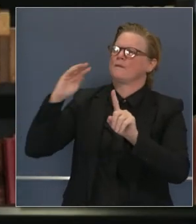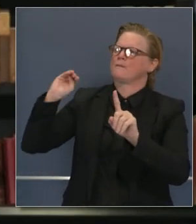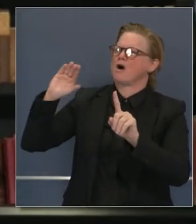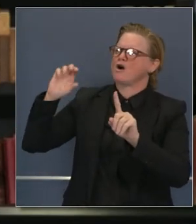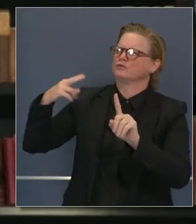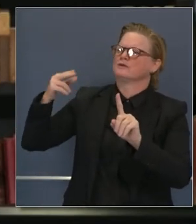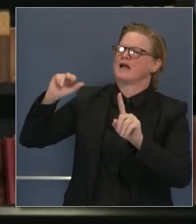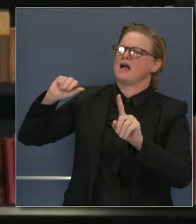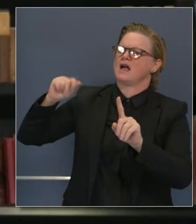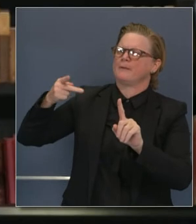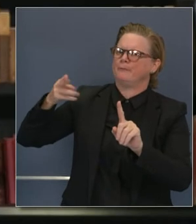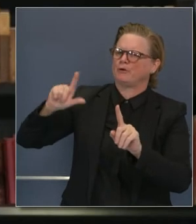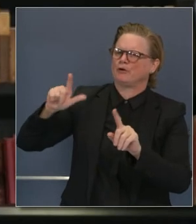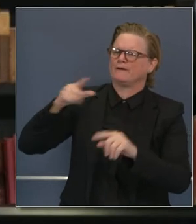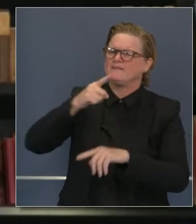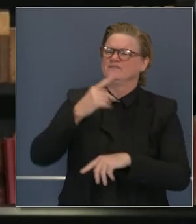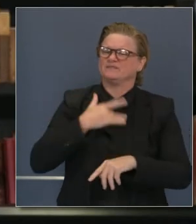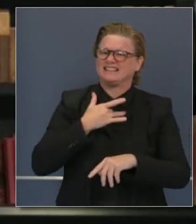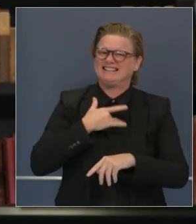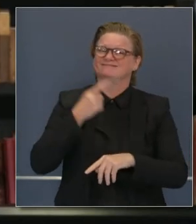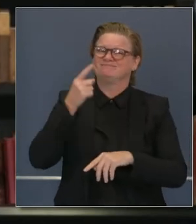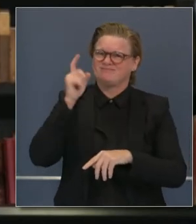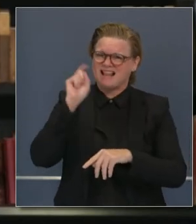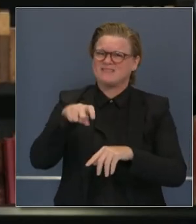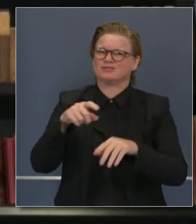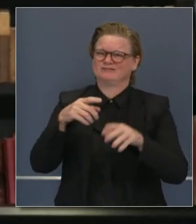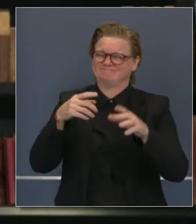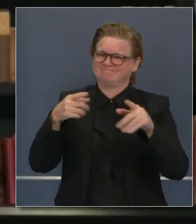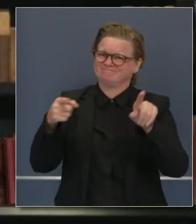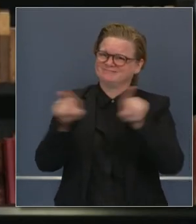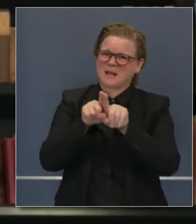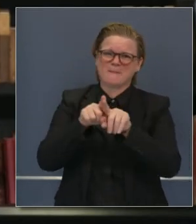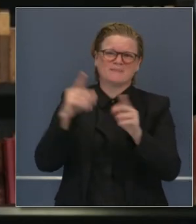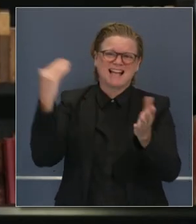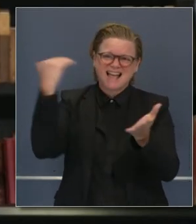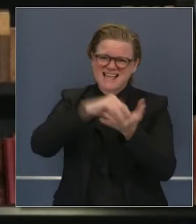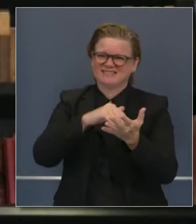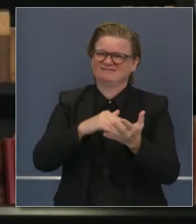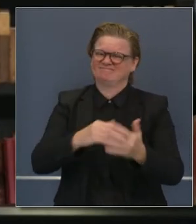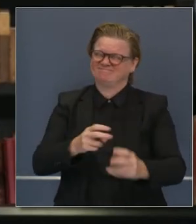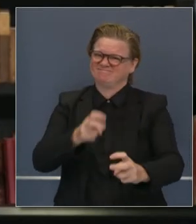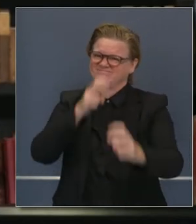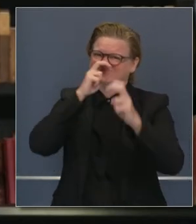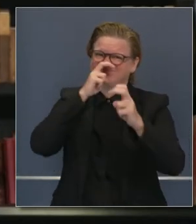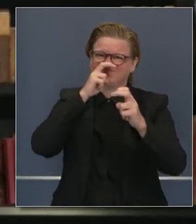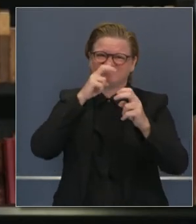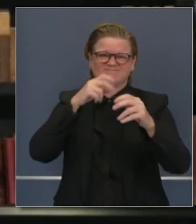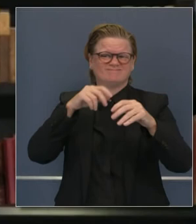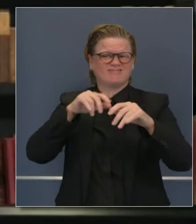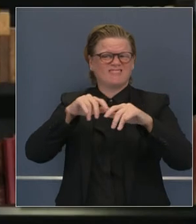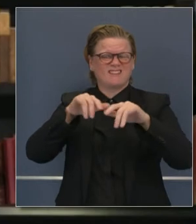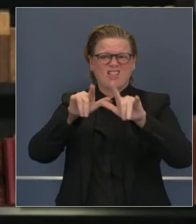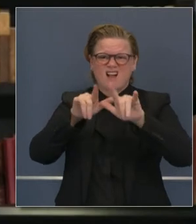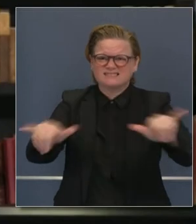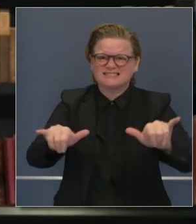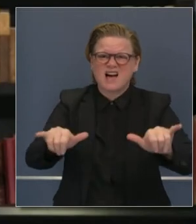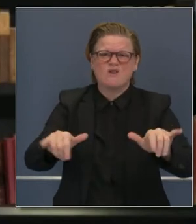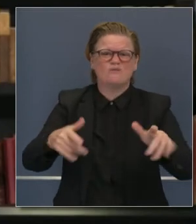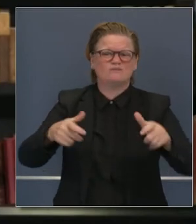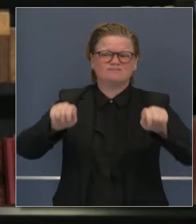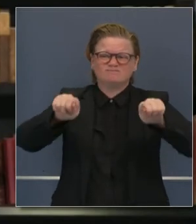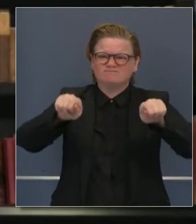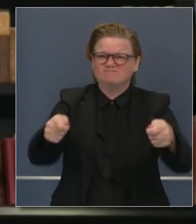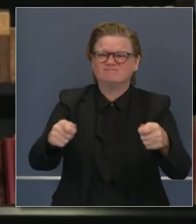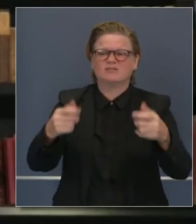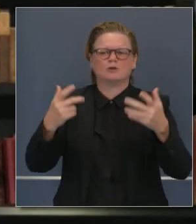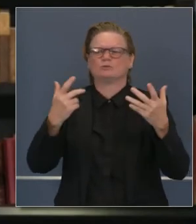regresar a marzo o abril. O sea, eso nos podría hacer pensar que quizá haya falta de más